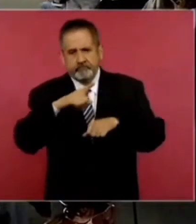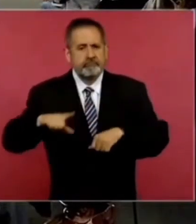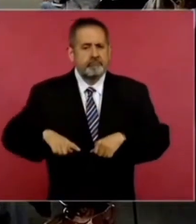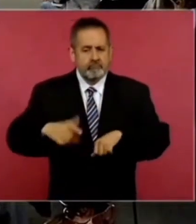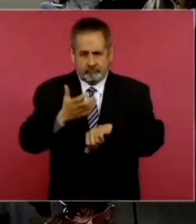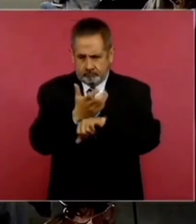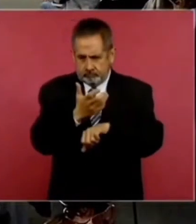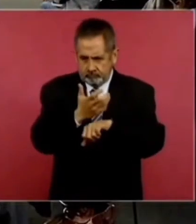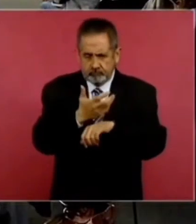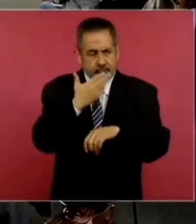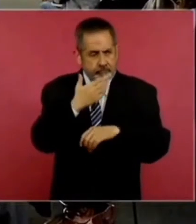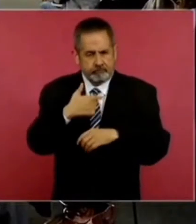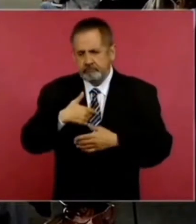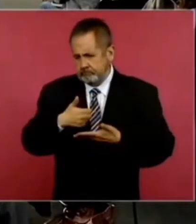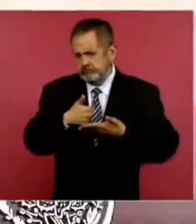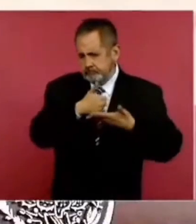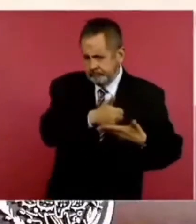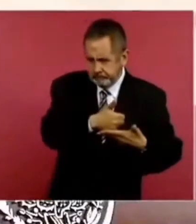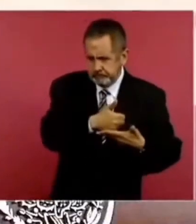si estamos ayudando,